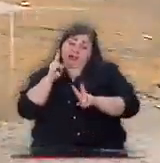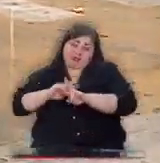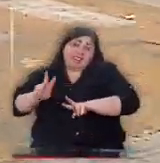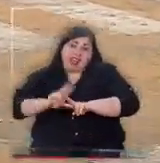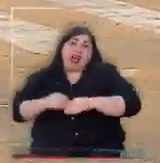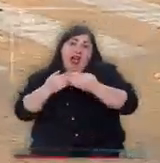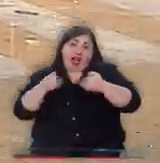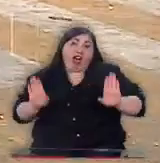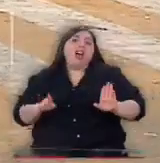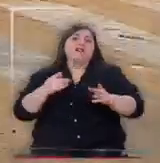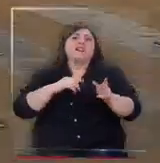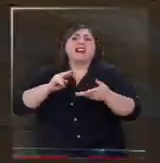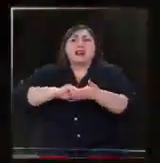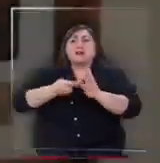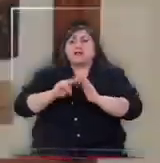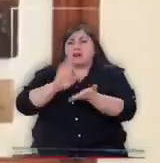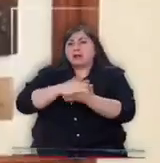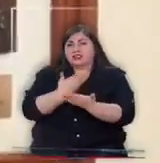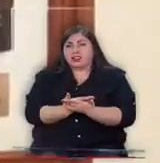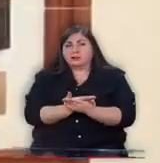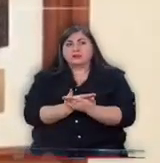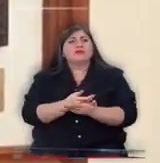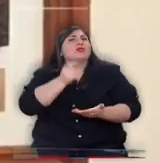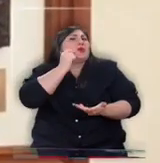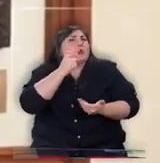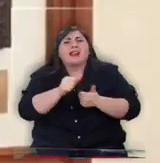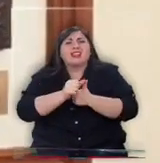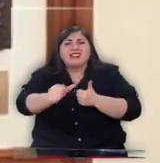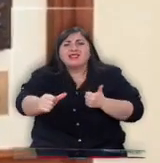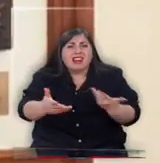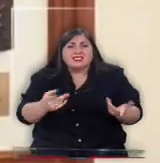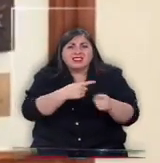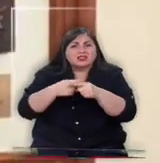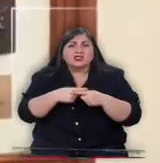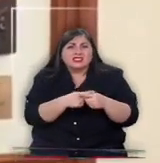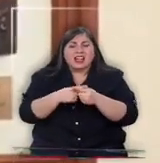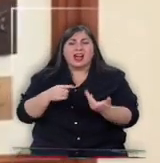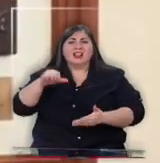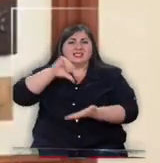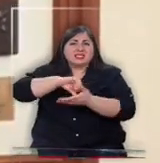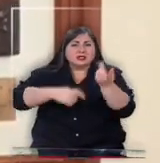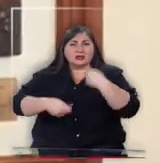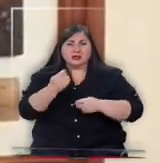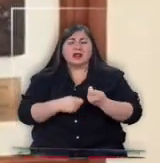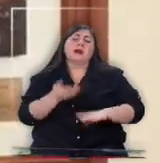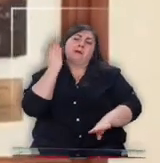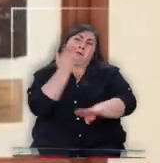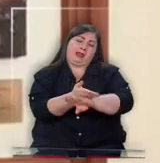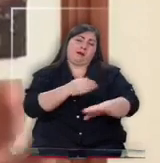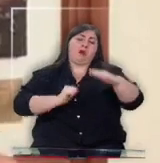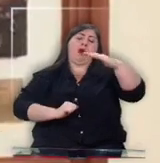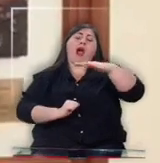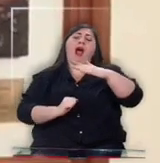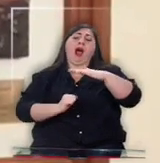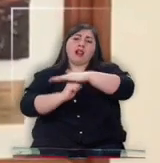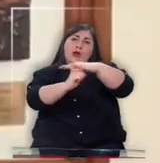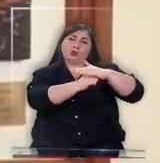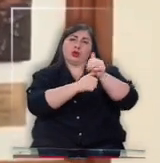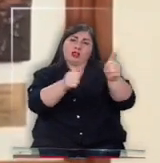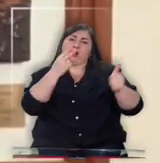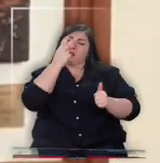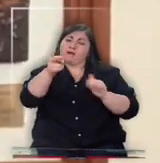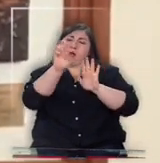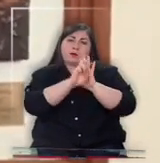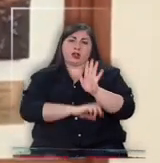sanitaria. ¿Qué distanciamiento social va a tener un centro comercial? Por lo tanto, exigimos a la autoridad que se revise el proyecto de ley,